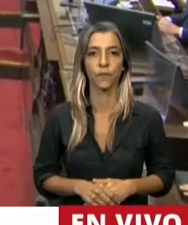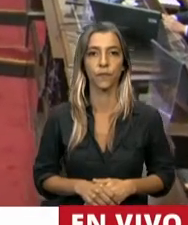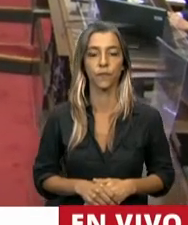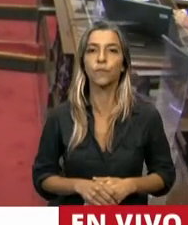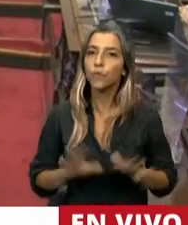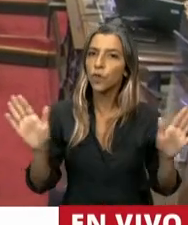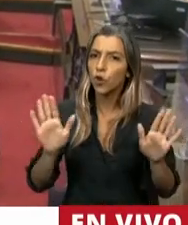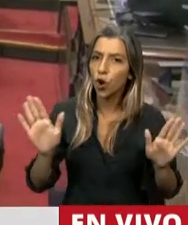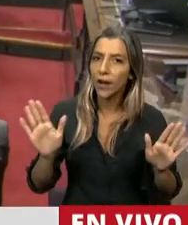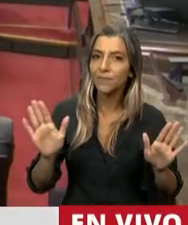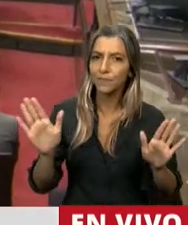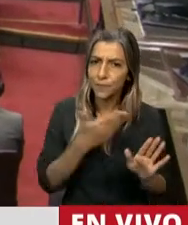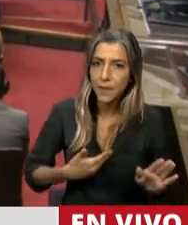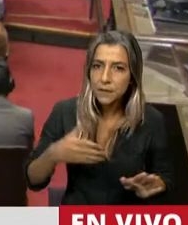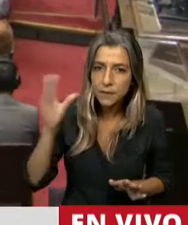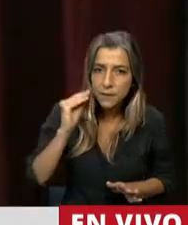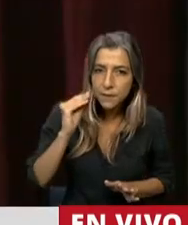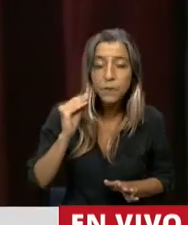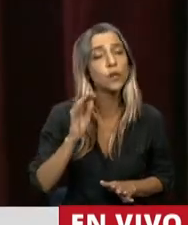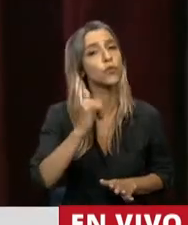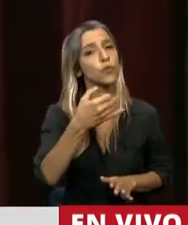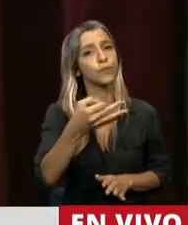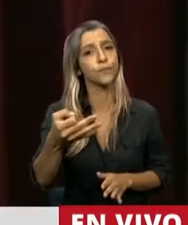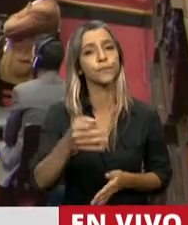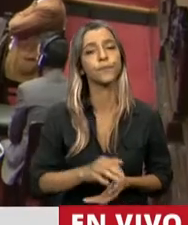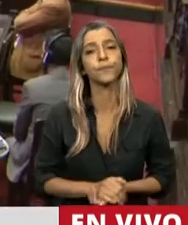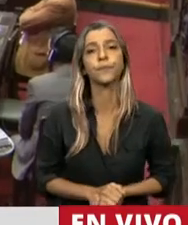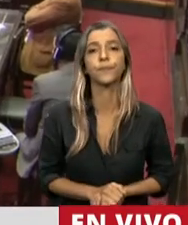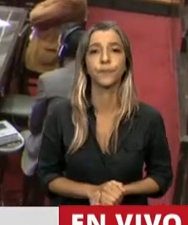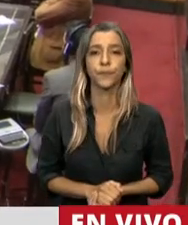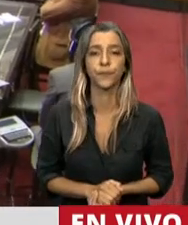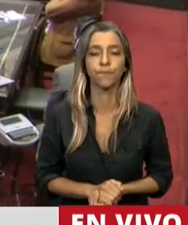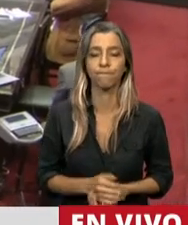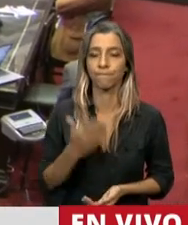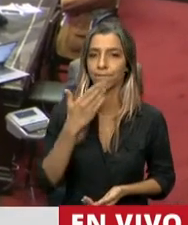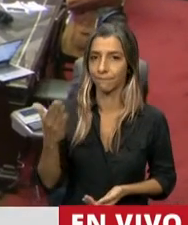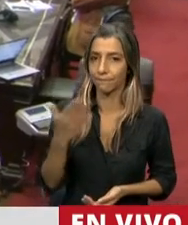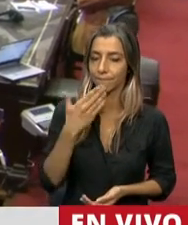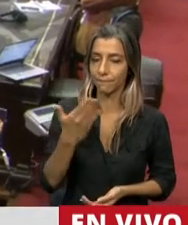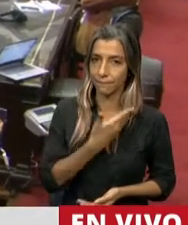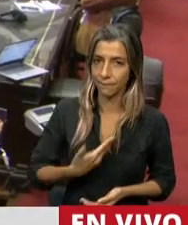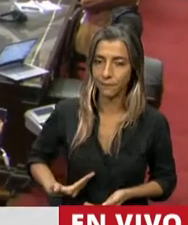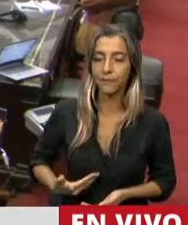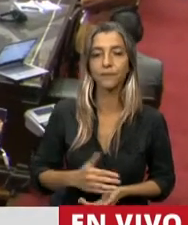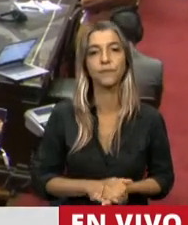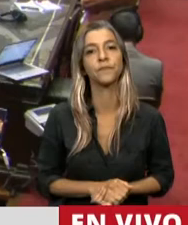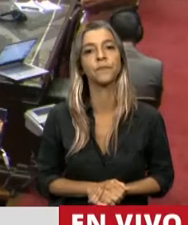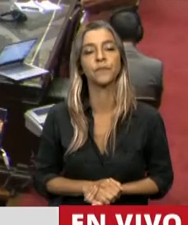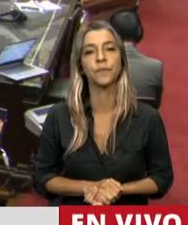Hola, hola señor presidente, ¿me escucha? Perfectamente, diputado. Gracias, gracias señor presidente. En primer lugar,